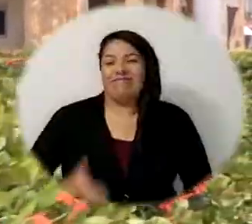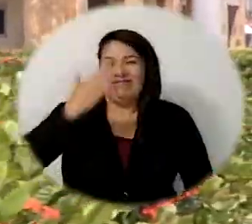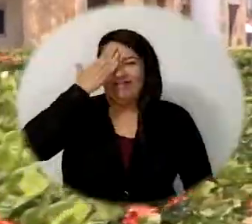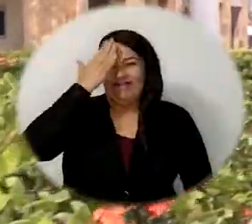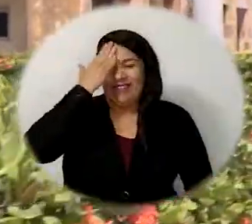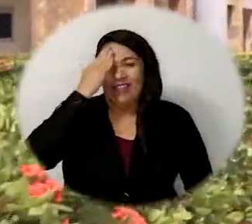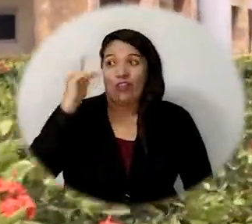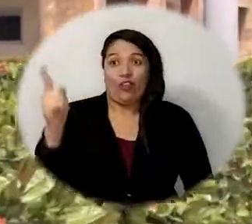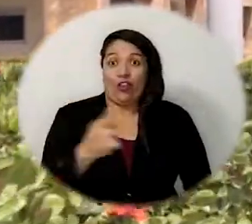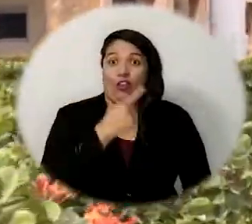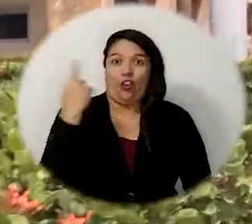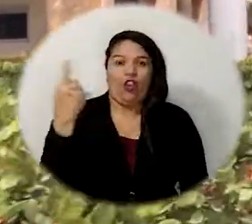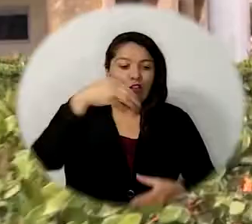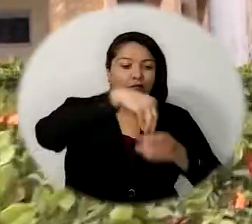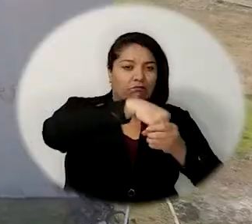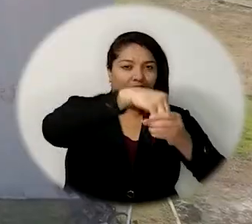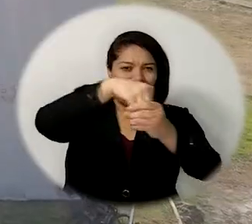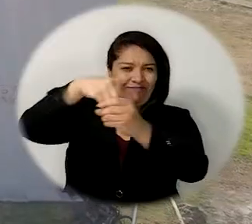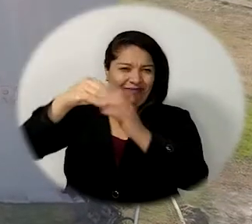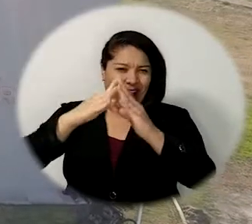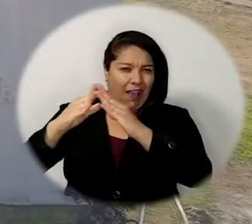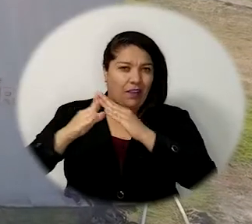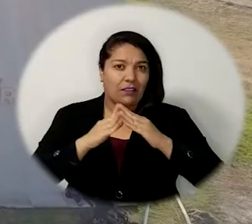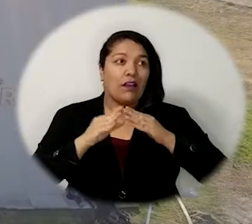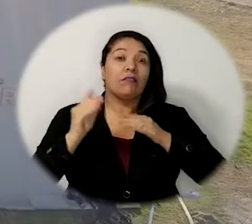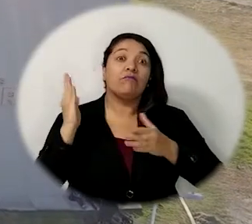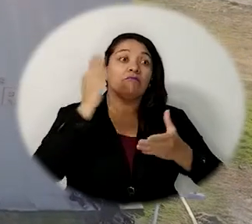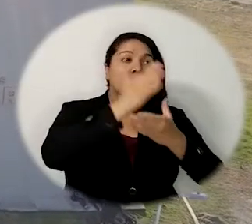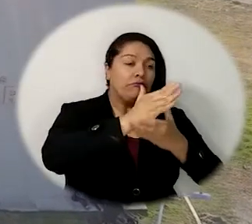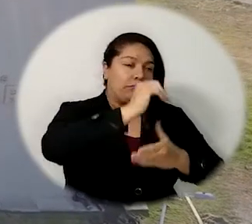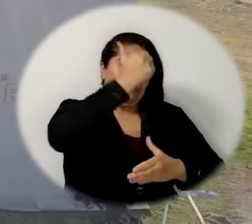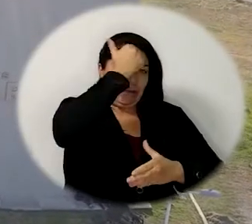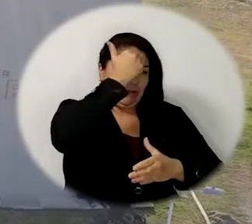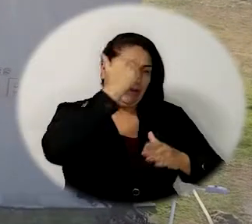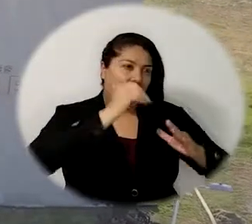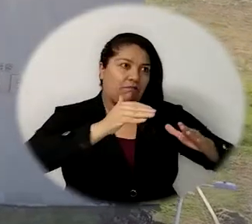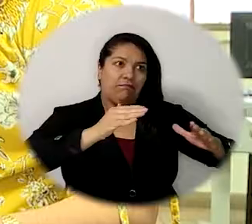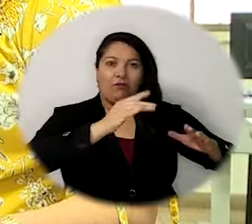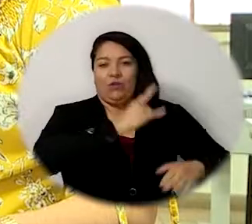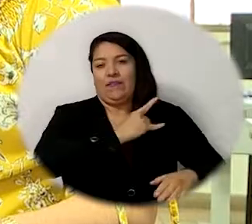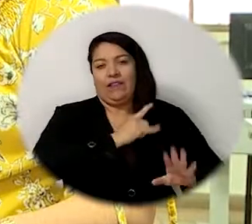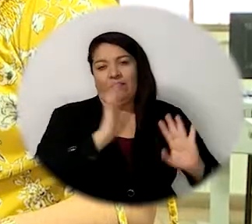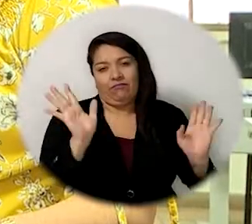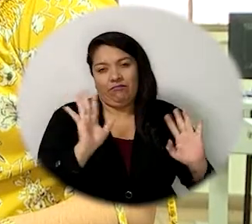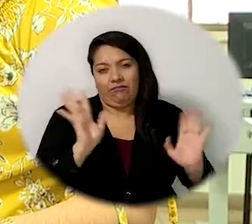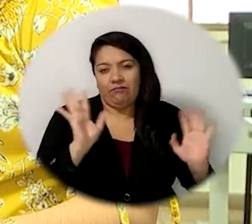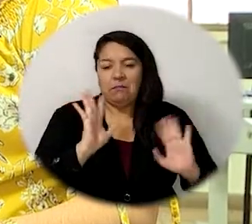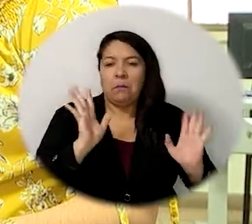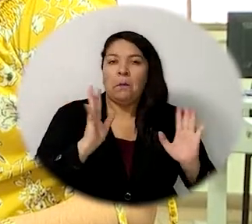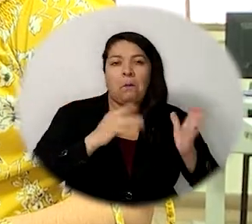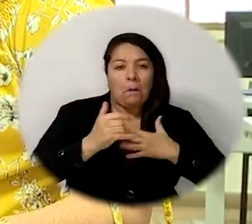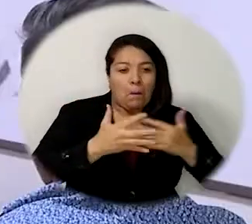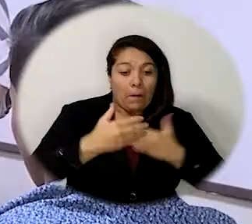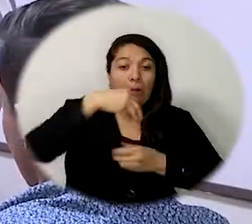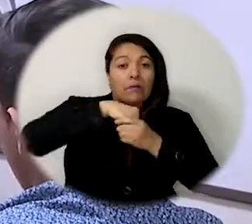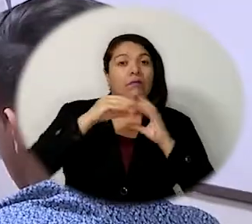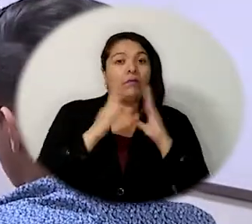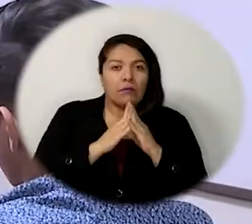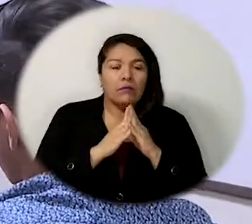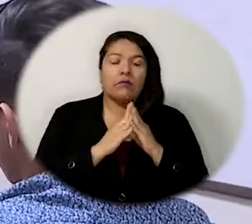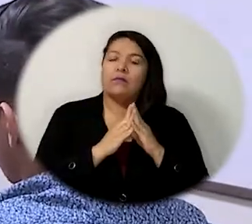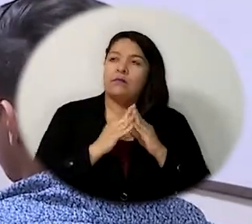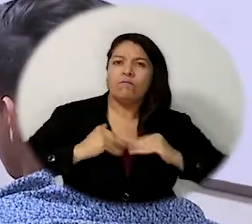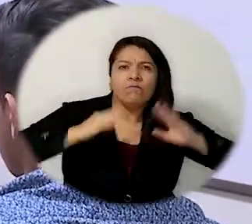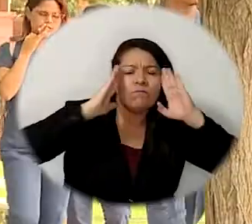A pesar de no encontrarse presencialmente en el campus principal, la comunidad universitaria se encuentra muy atenta y con